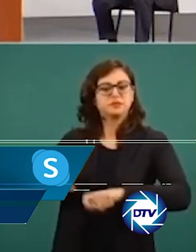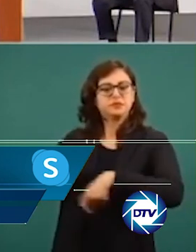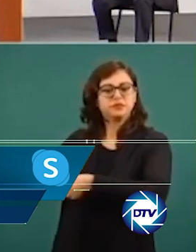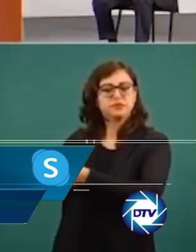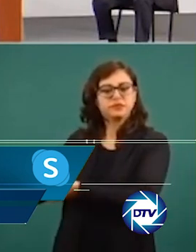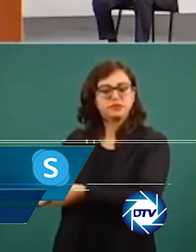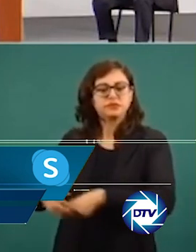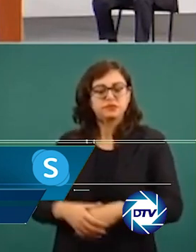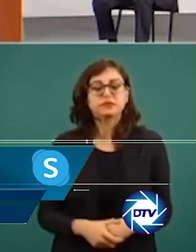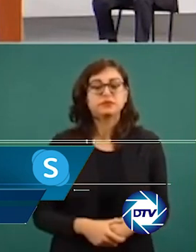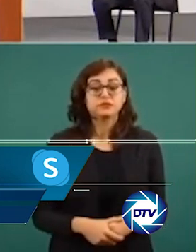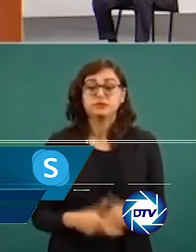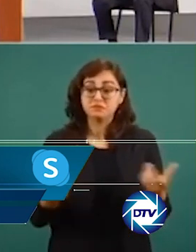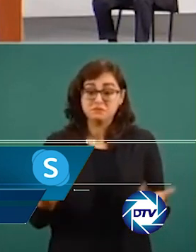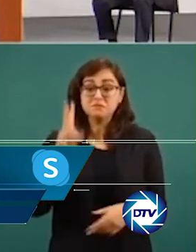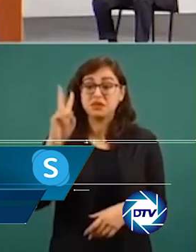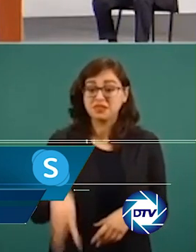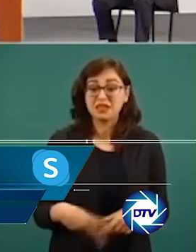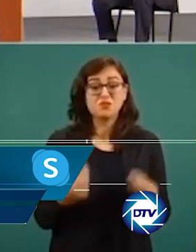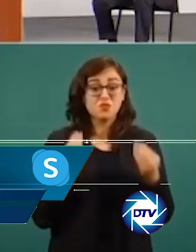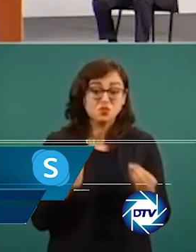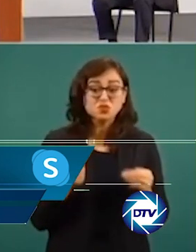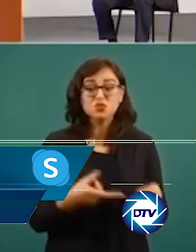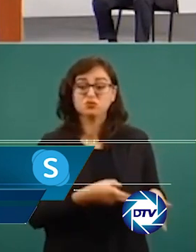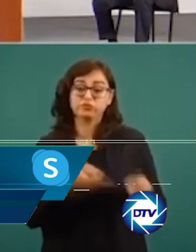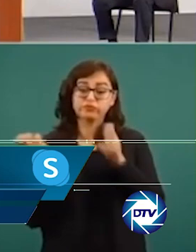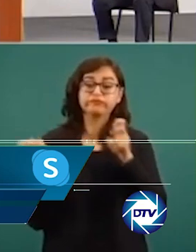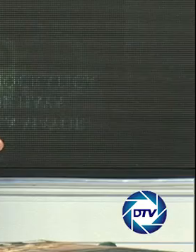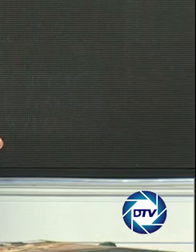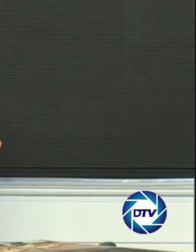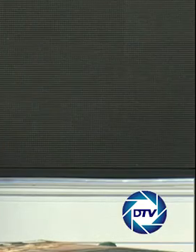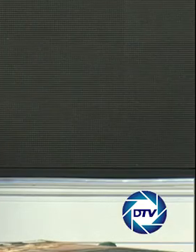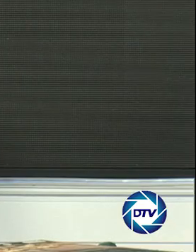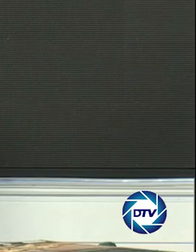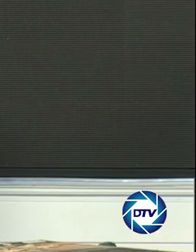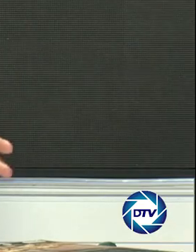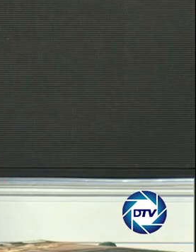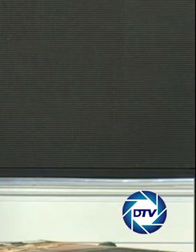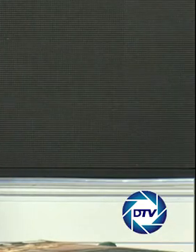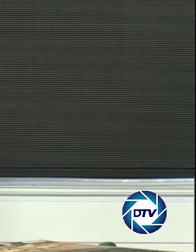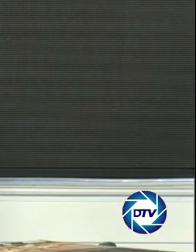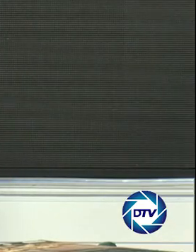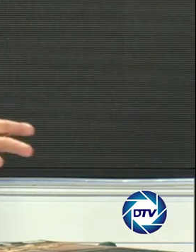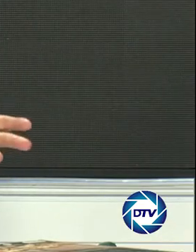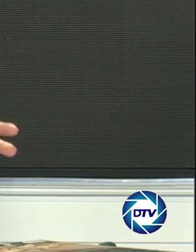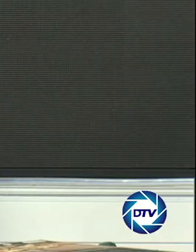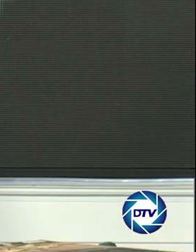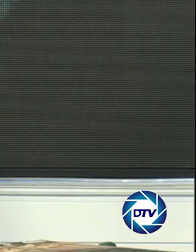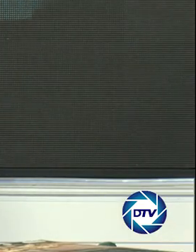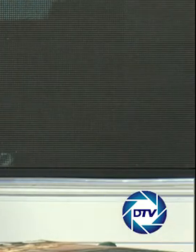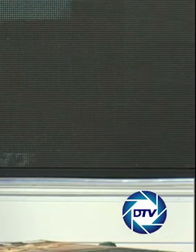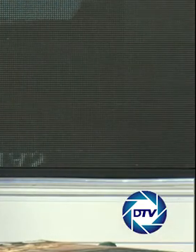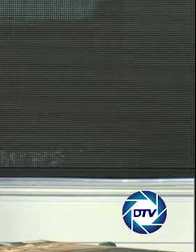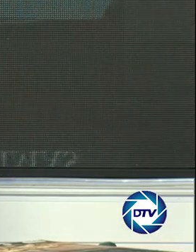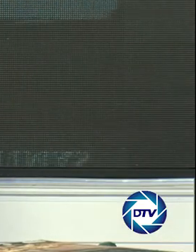precisamente de las negociaciones con los cárteles. La verdad es que el México de López Obrador va absolutamente a la deriva y ante las críticas